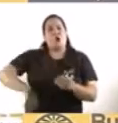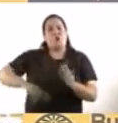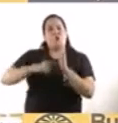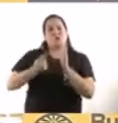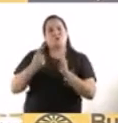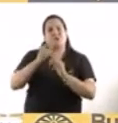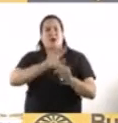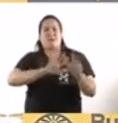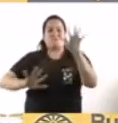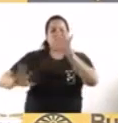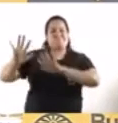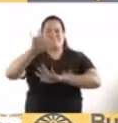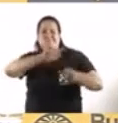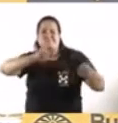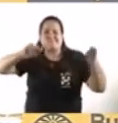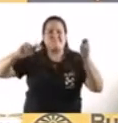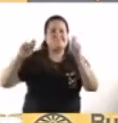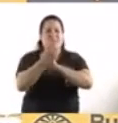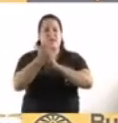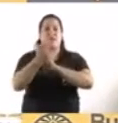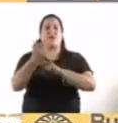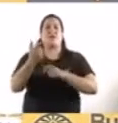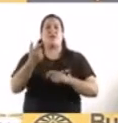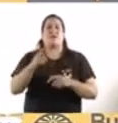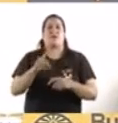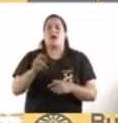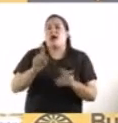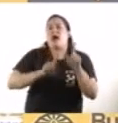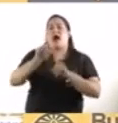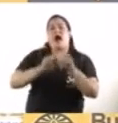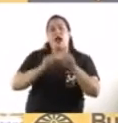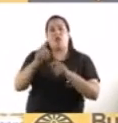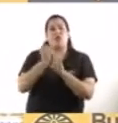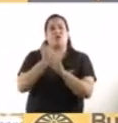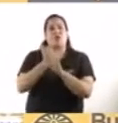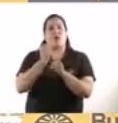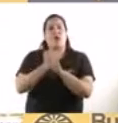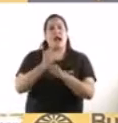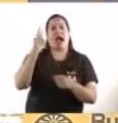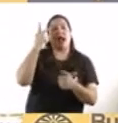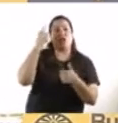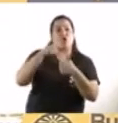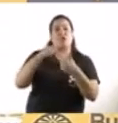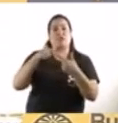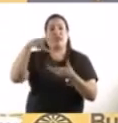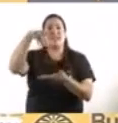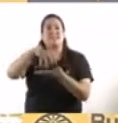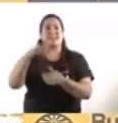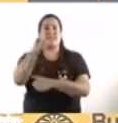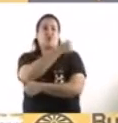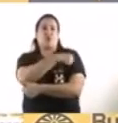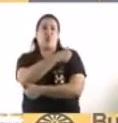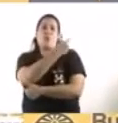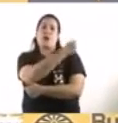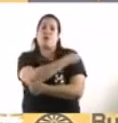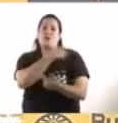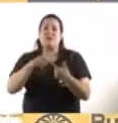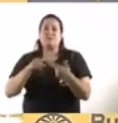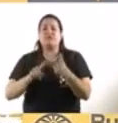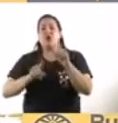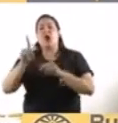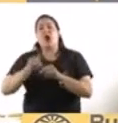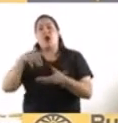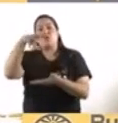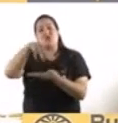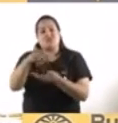ejemplos di, gente trabajando en los hoteles, en el aislamiento, otros recibiendo a los turistas, otros en los centros de vacunación, otros en los centros de